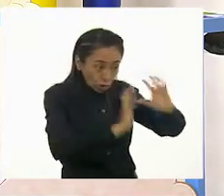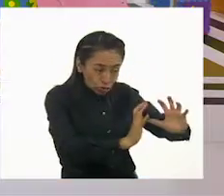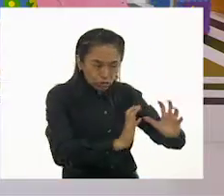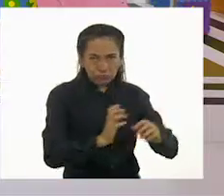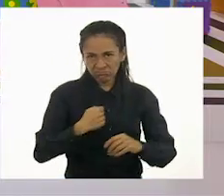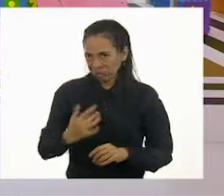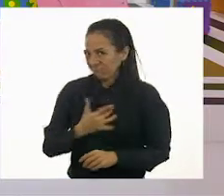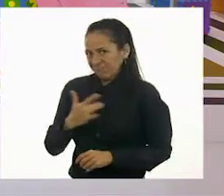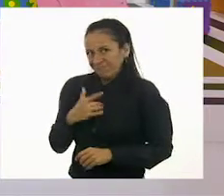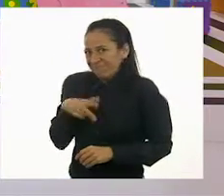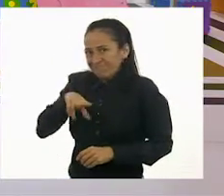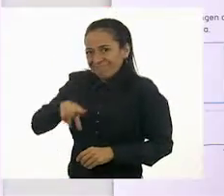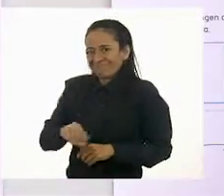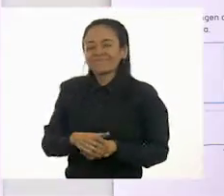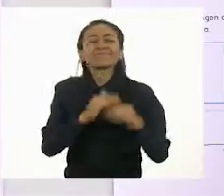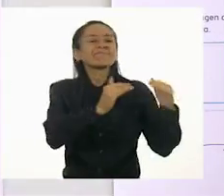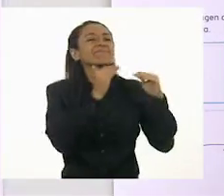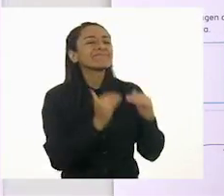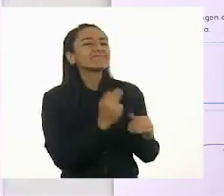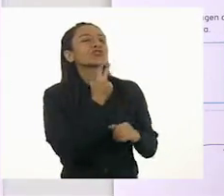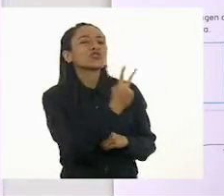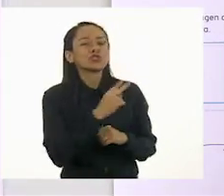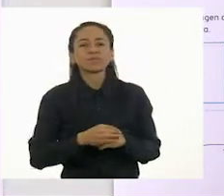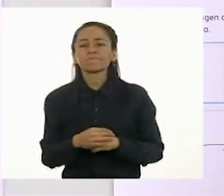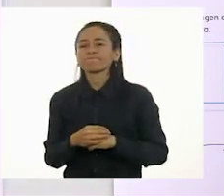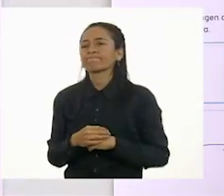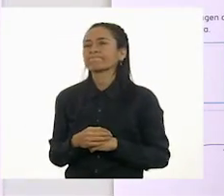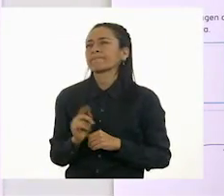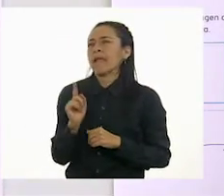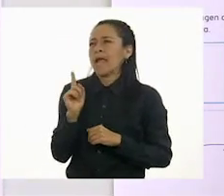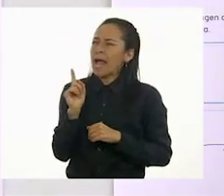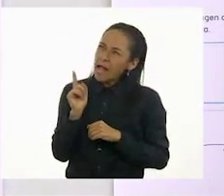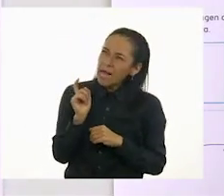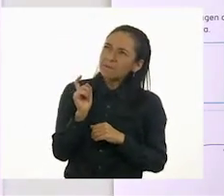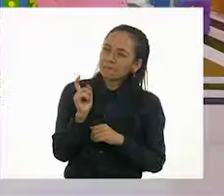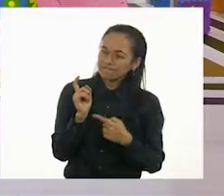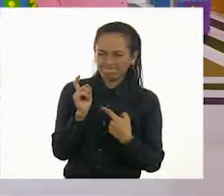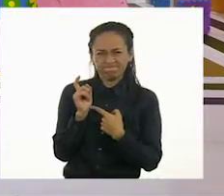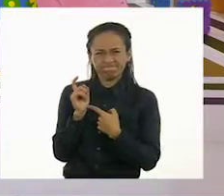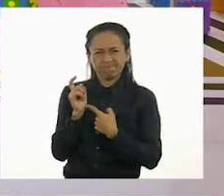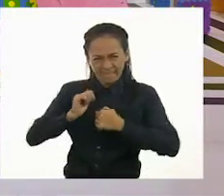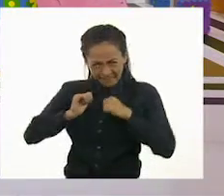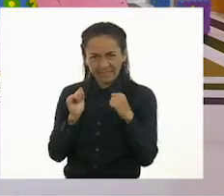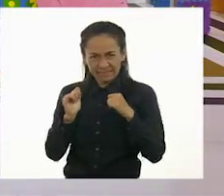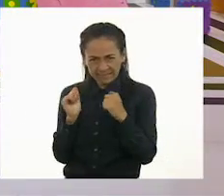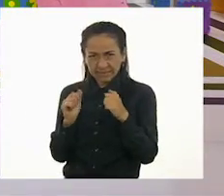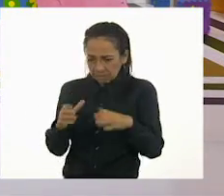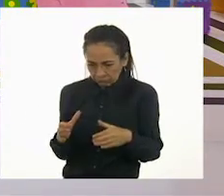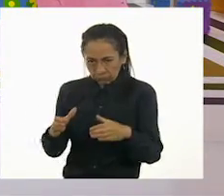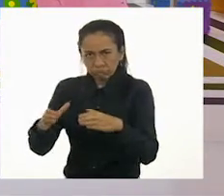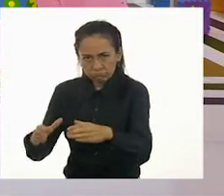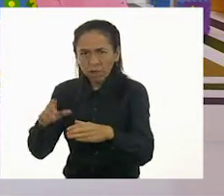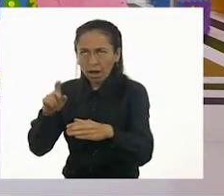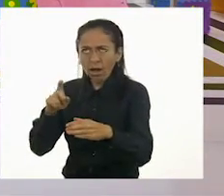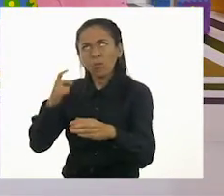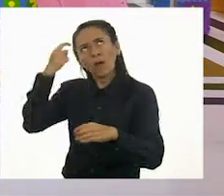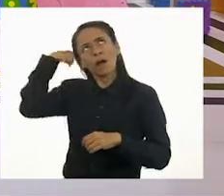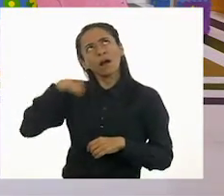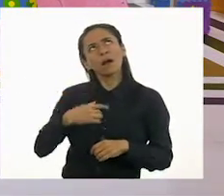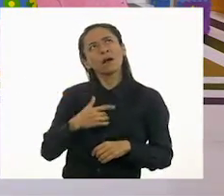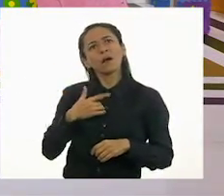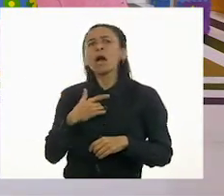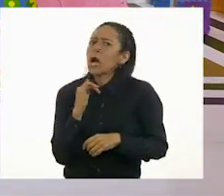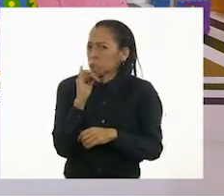dice? Agua. ¿Las gallinas necesitan agua? Sí. Sí. Las gallinas